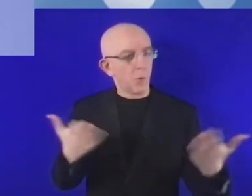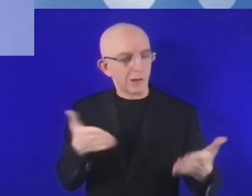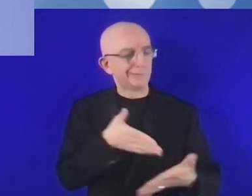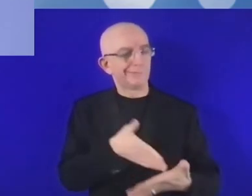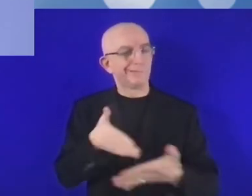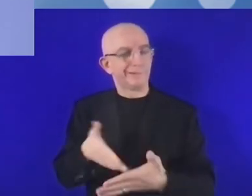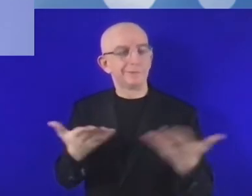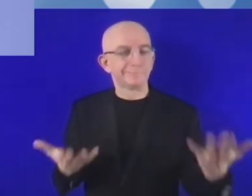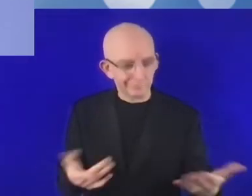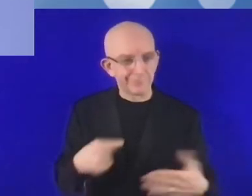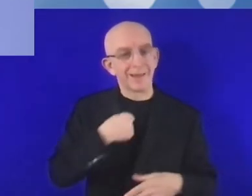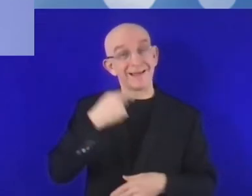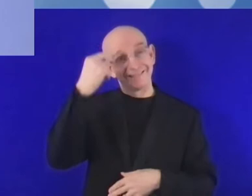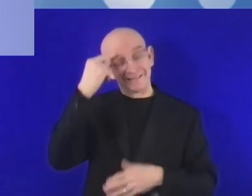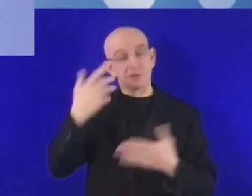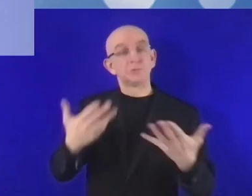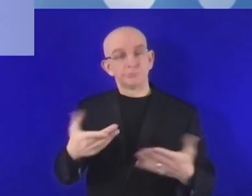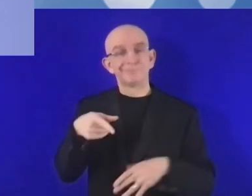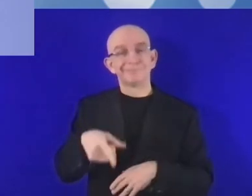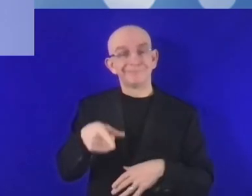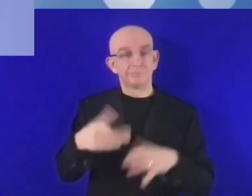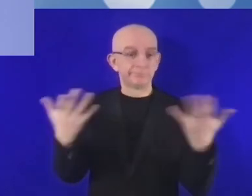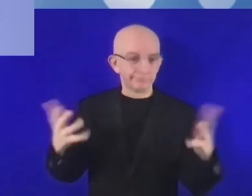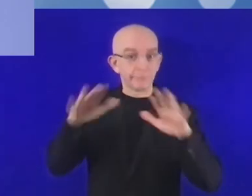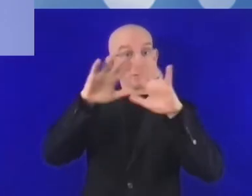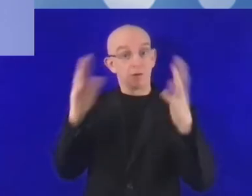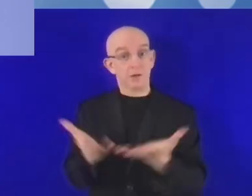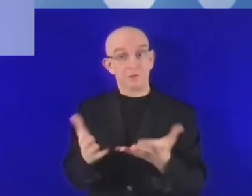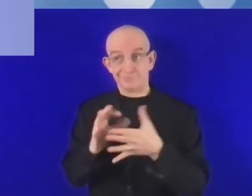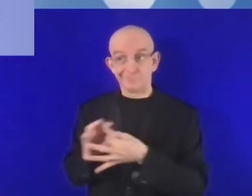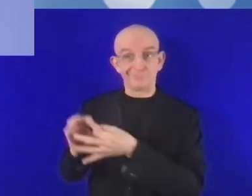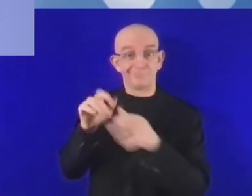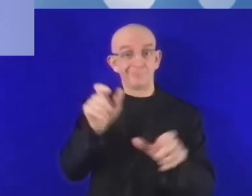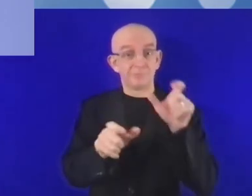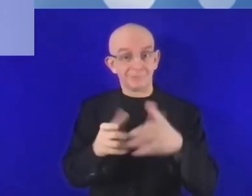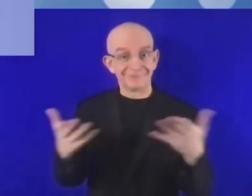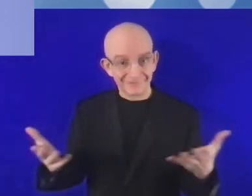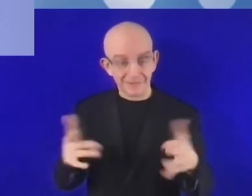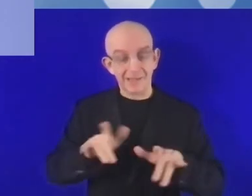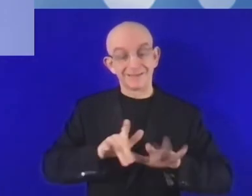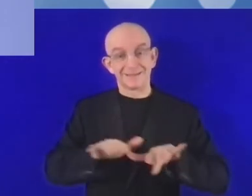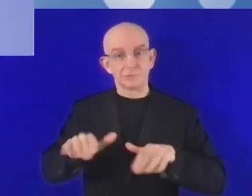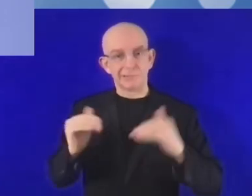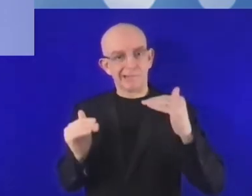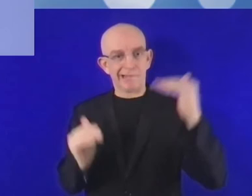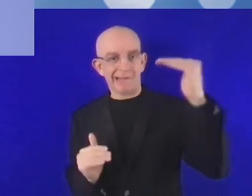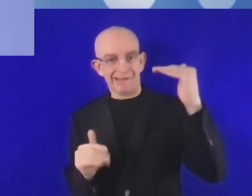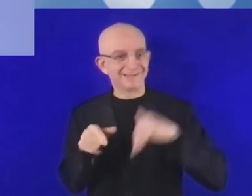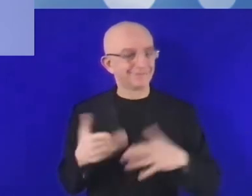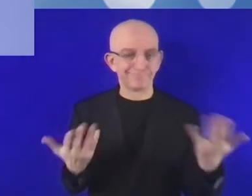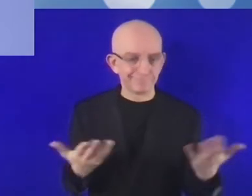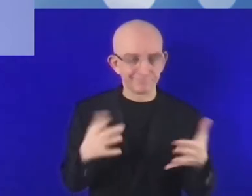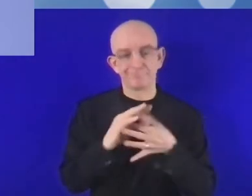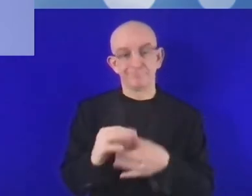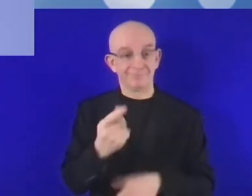Volviendo a esa pregunta que nos ha planteado sobre los mayores desafíos, yo creo que